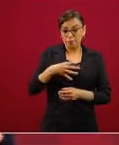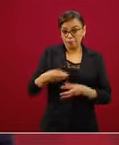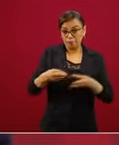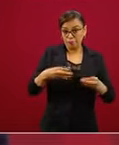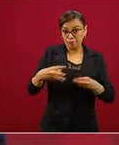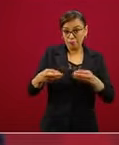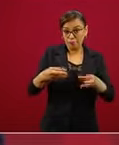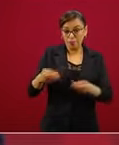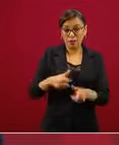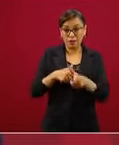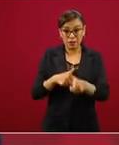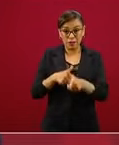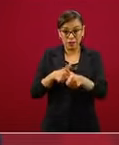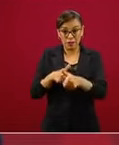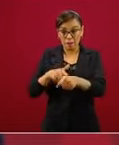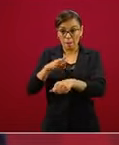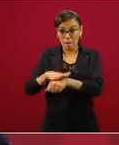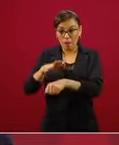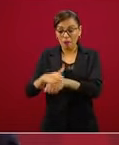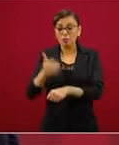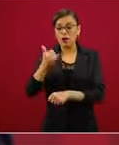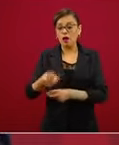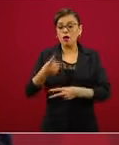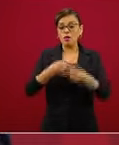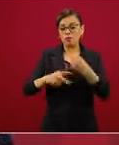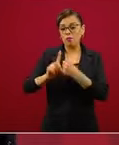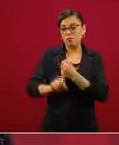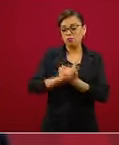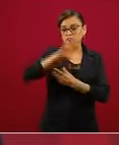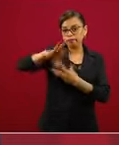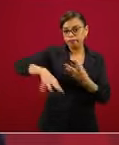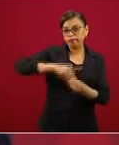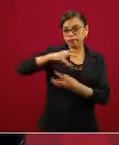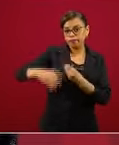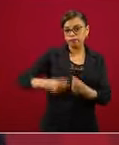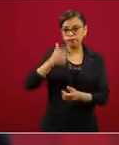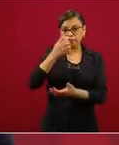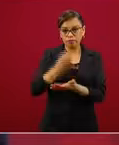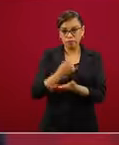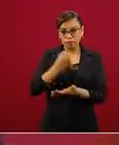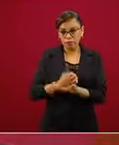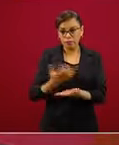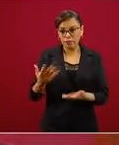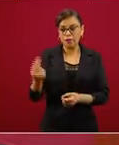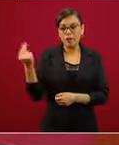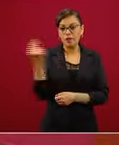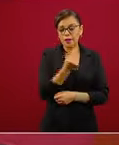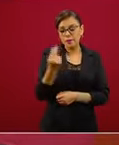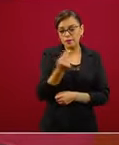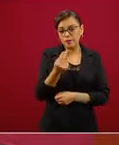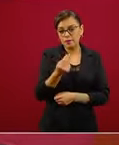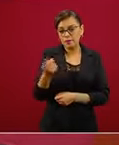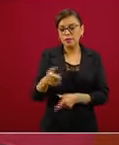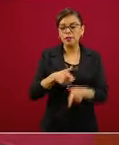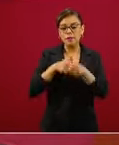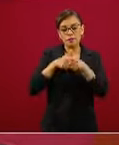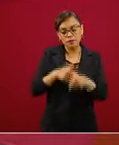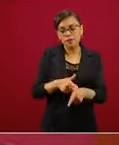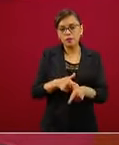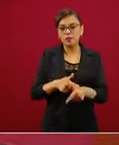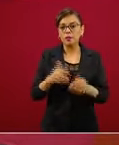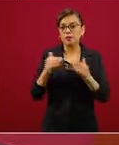las consecuencias sociales y económicas que implica el confinamiento, la restricción de la movilidad pública.